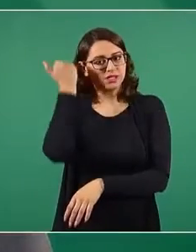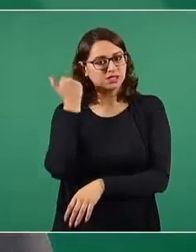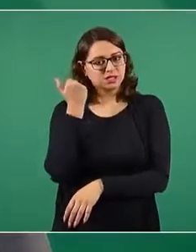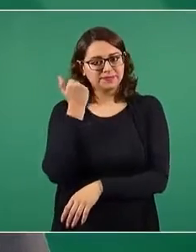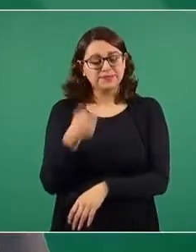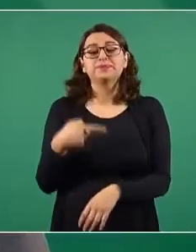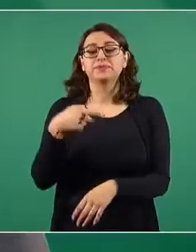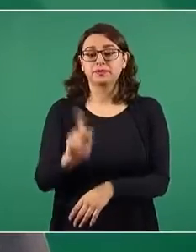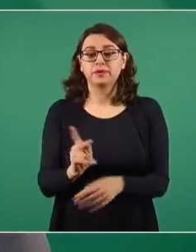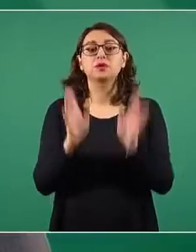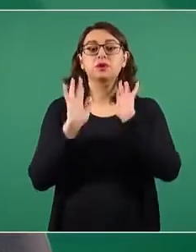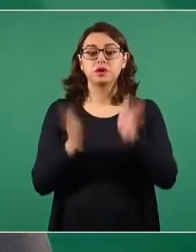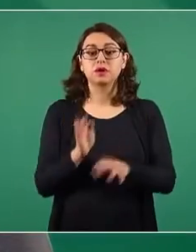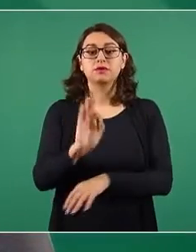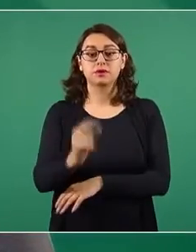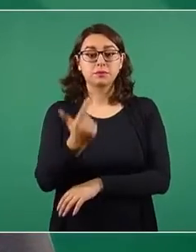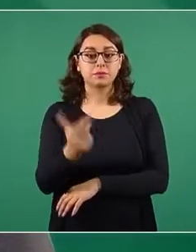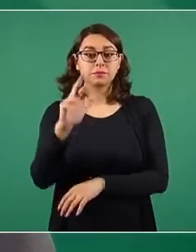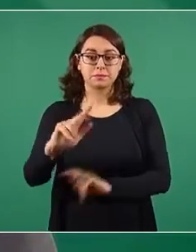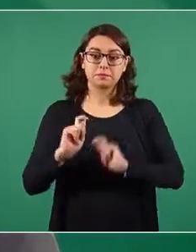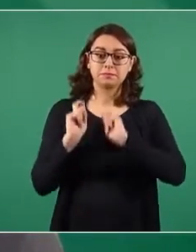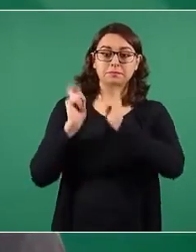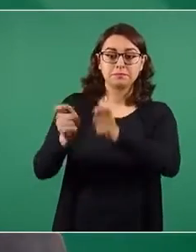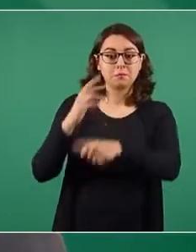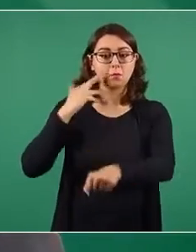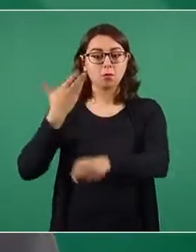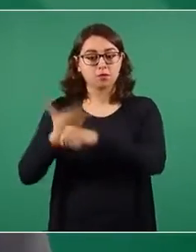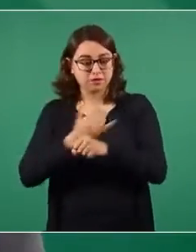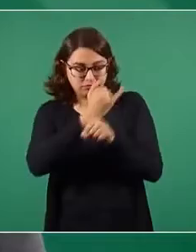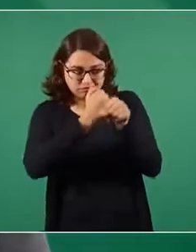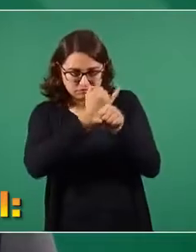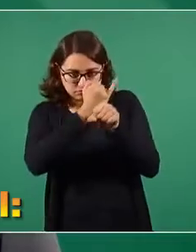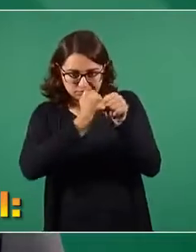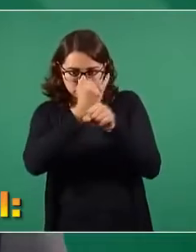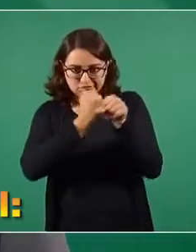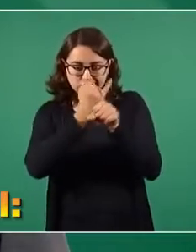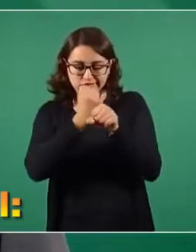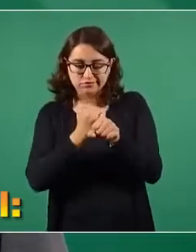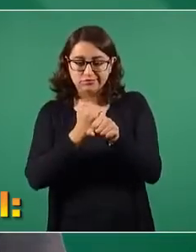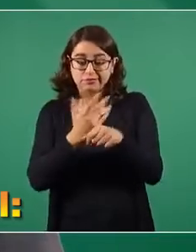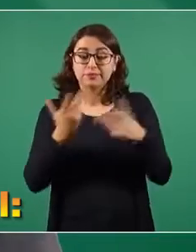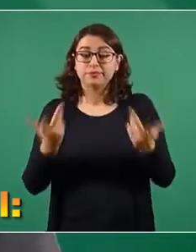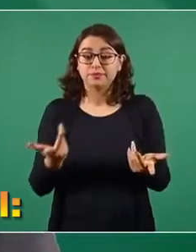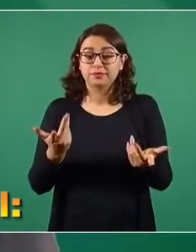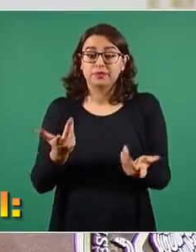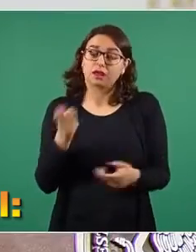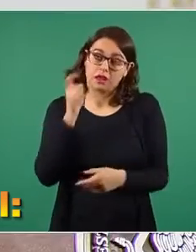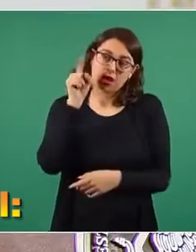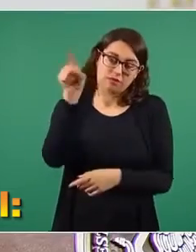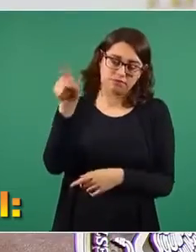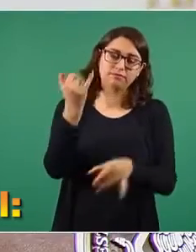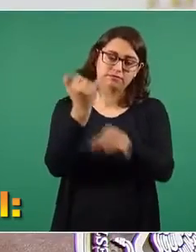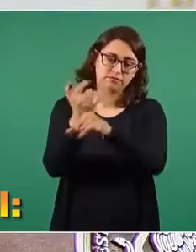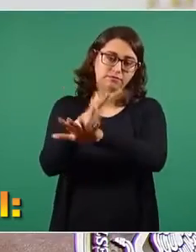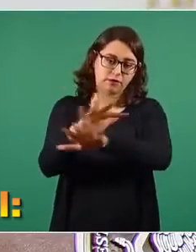El día de hoy, durante la rueda de prensa diaria, el presidente Andrés Manuel López Obrador comentó que el cierre de juzgados en Veracruz del Poder